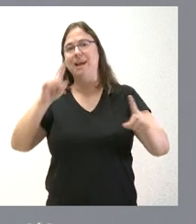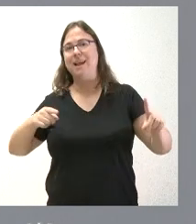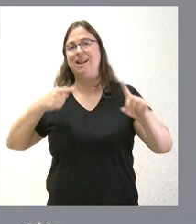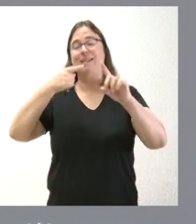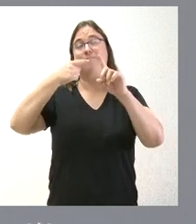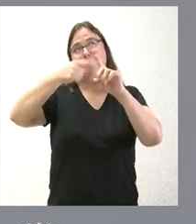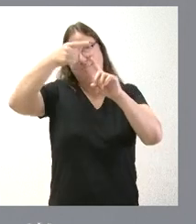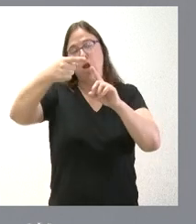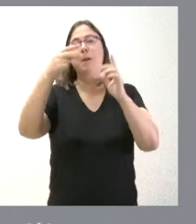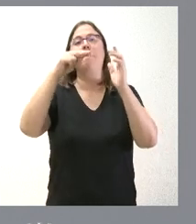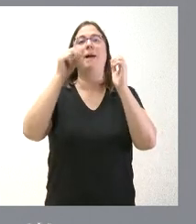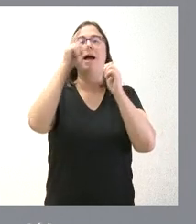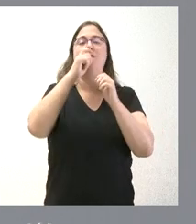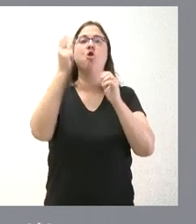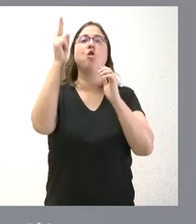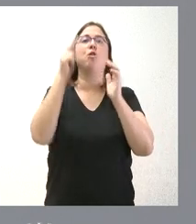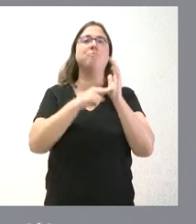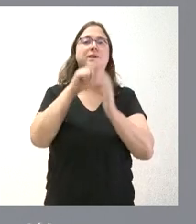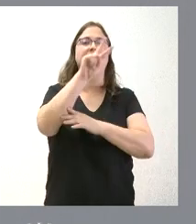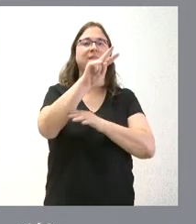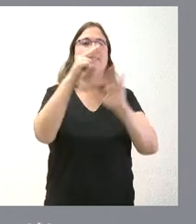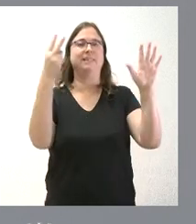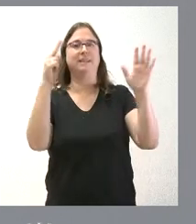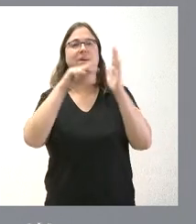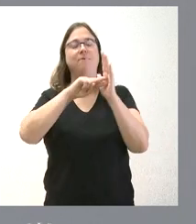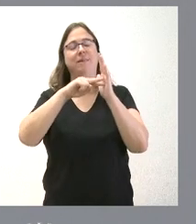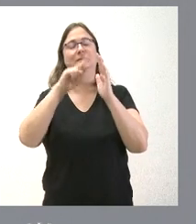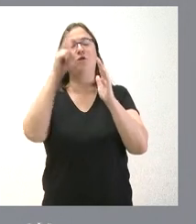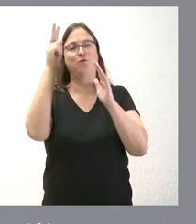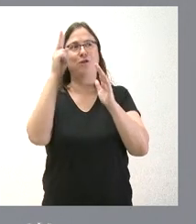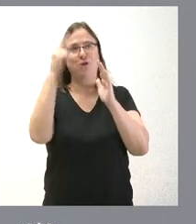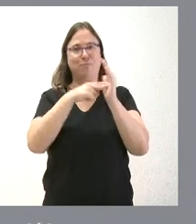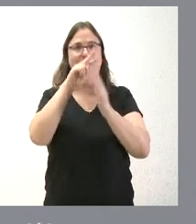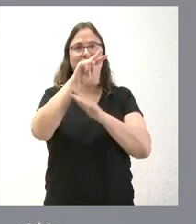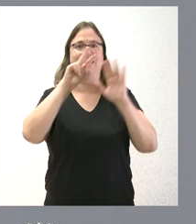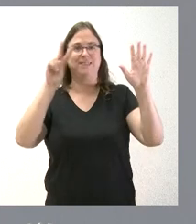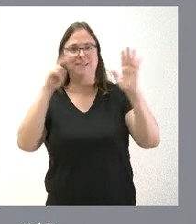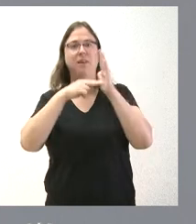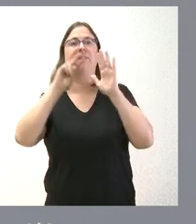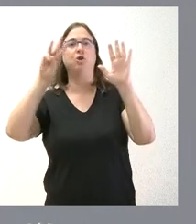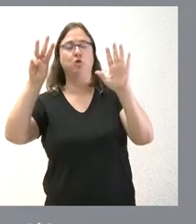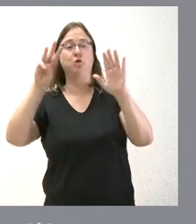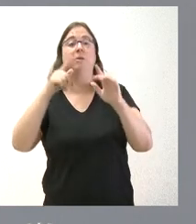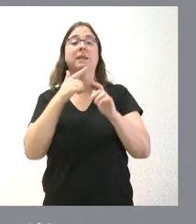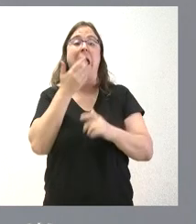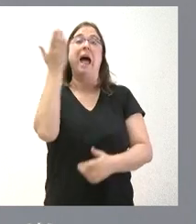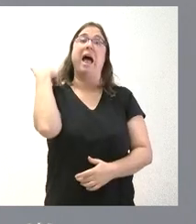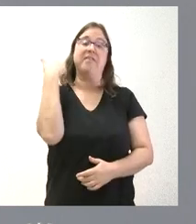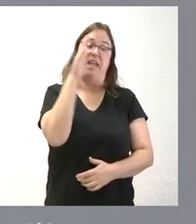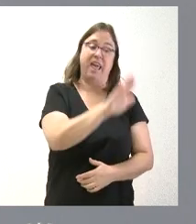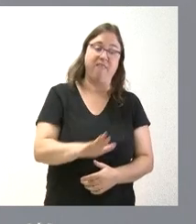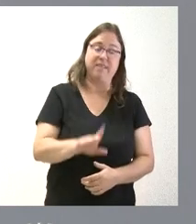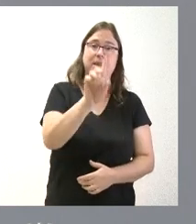-28. Por tanto, lo que se hace básicamente es extender lo que era un centro de educación infantil y primaria para poder dar clases